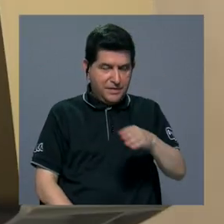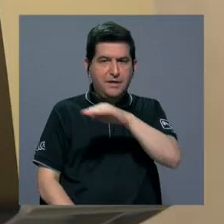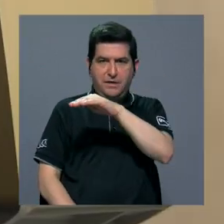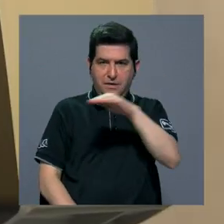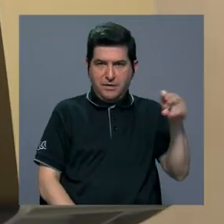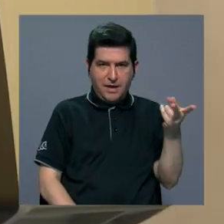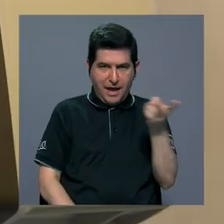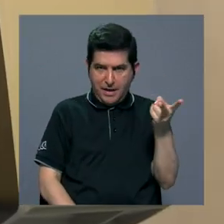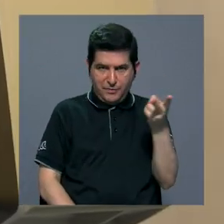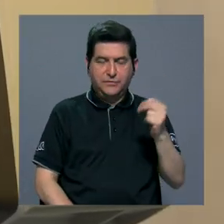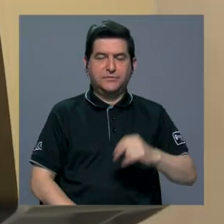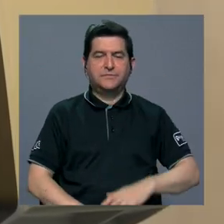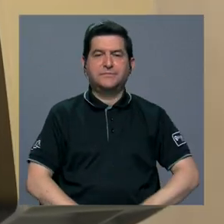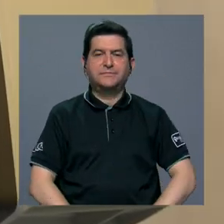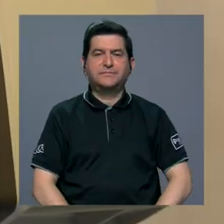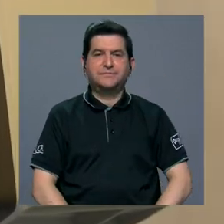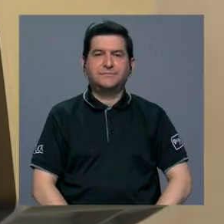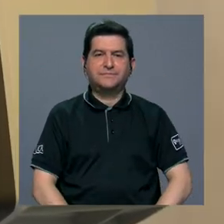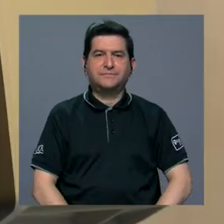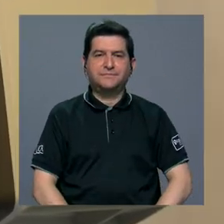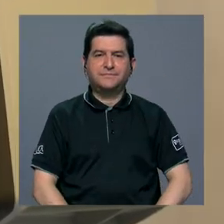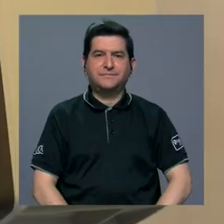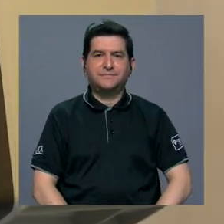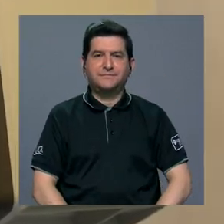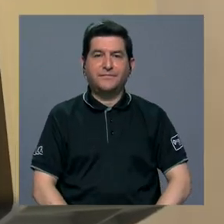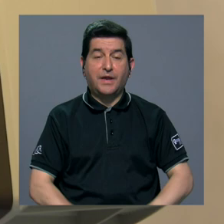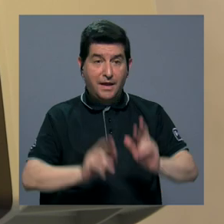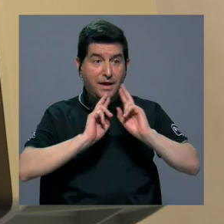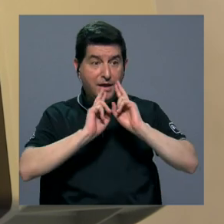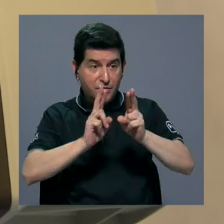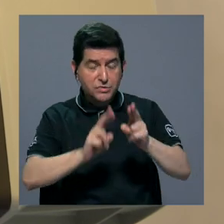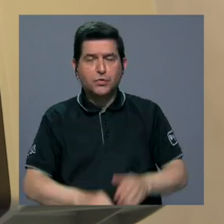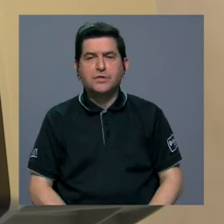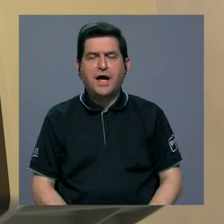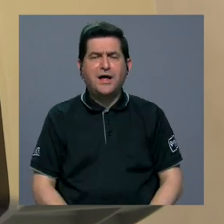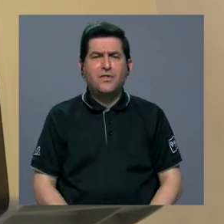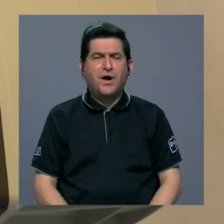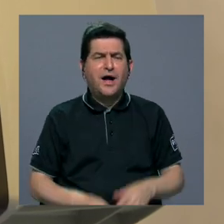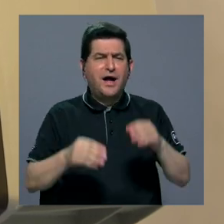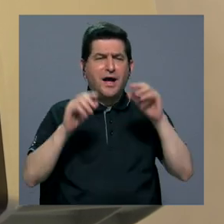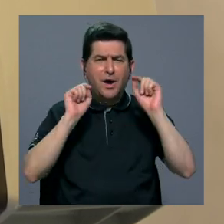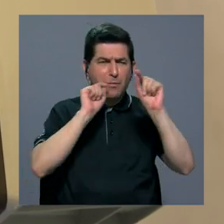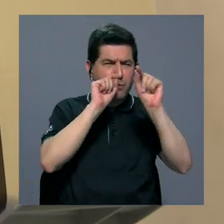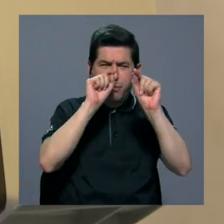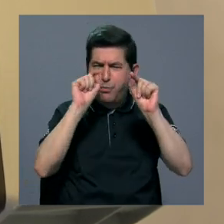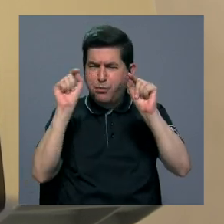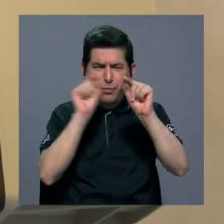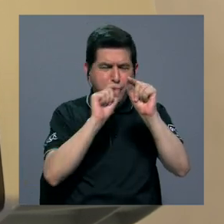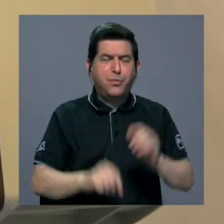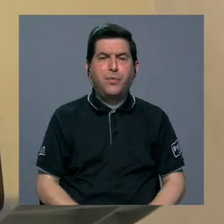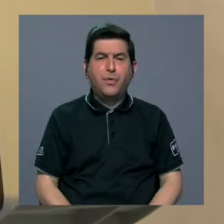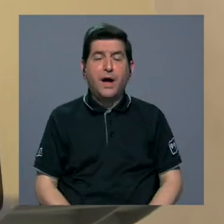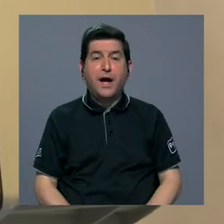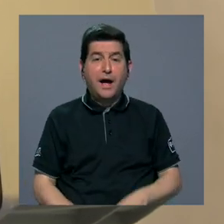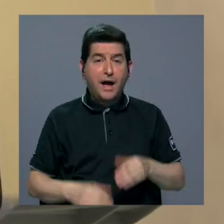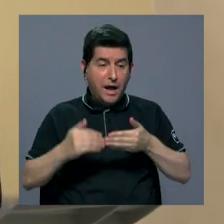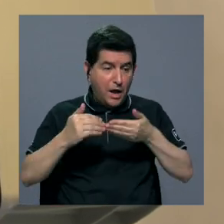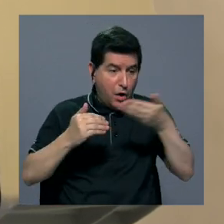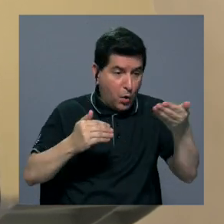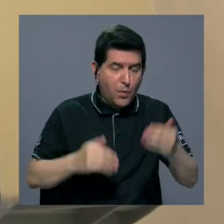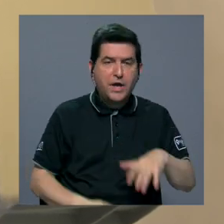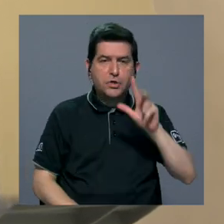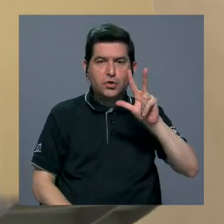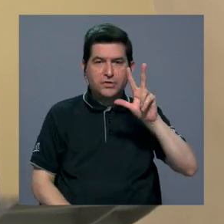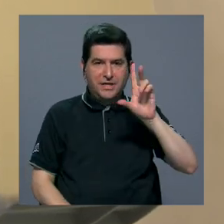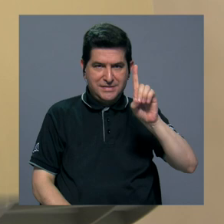horizontalmente. Y el producto es una nube de puntos que describe un objeto en tres dimensiones. A